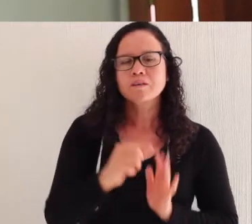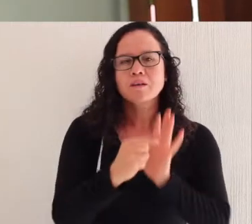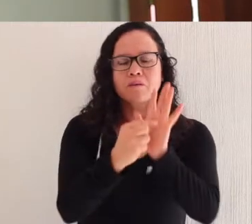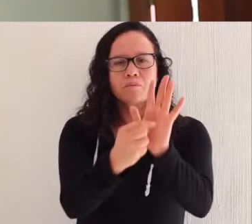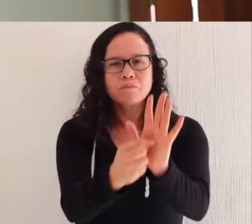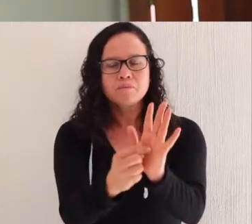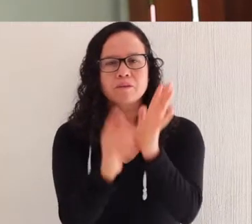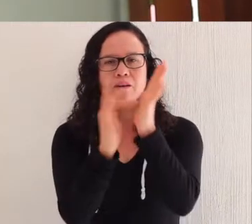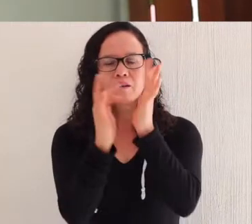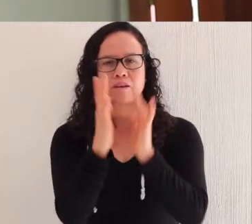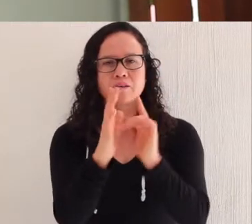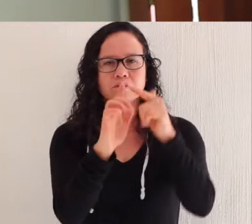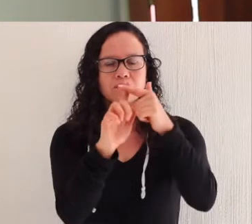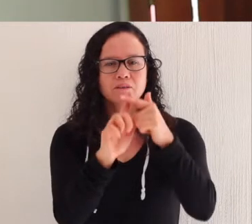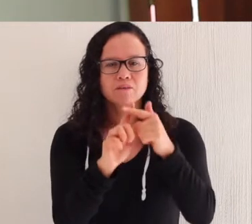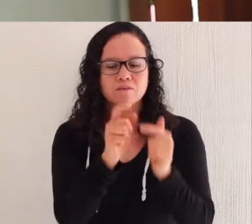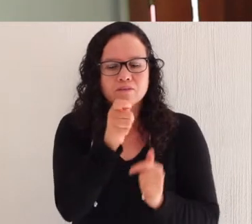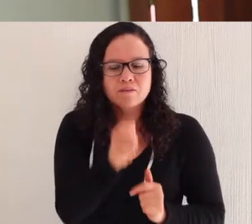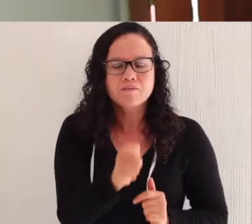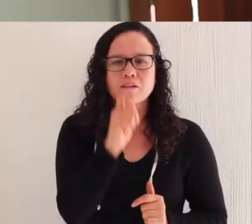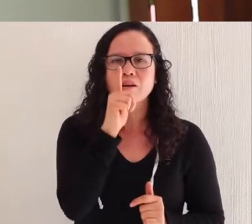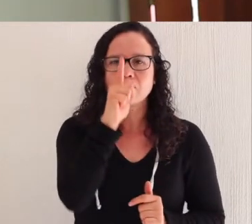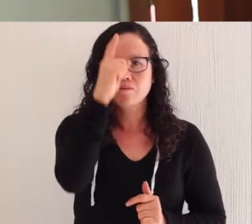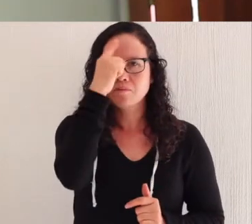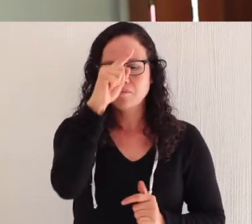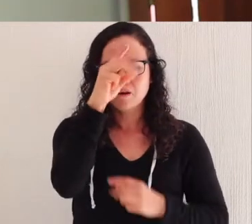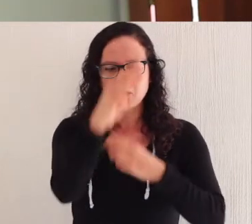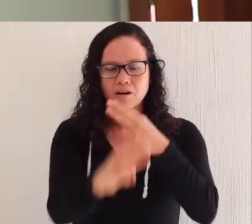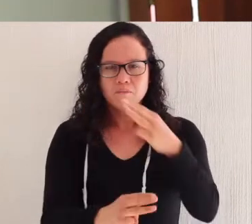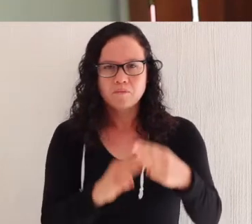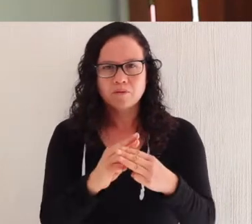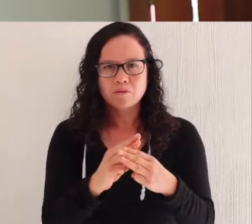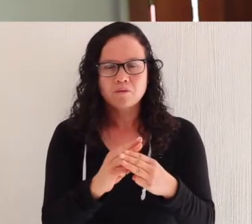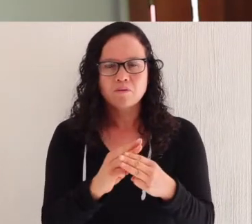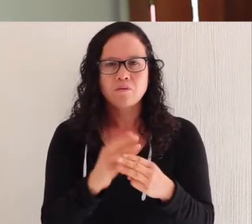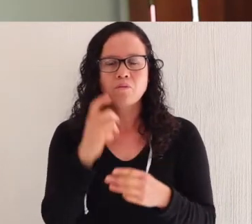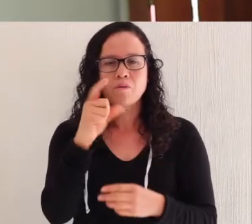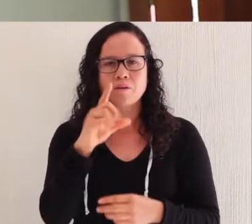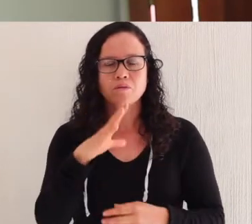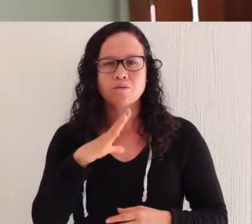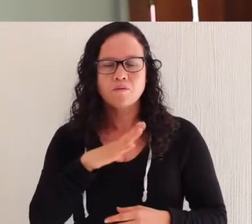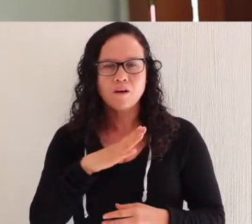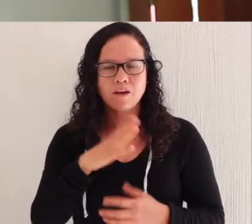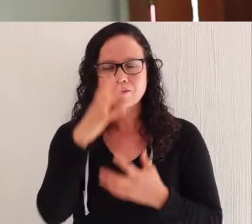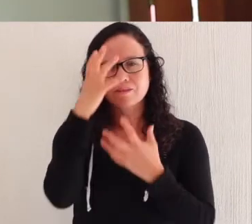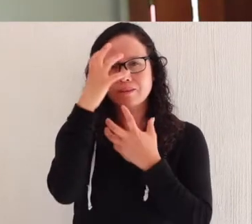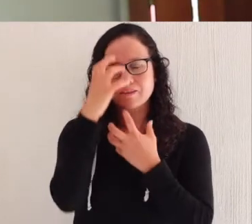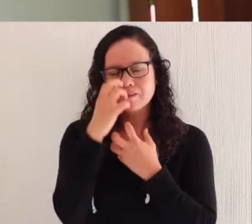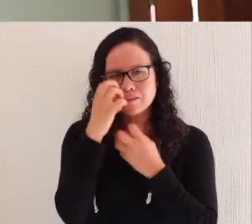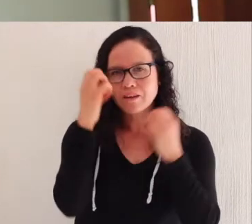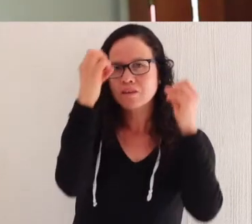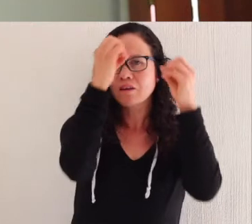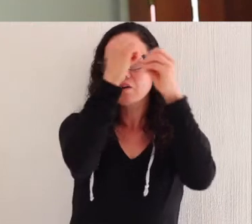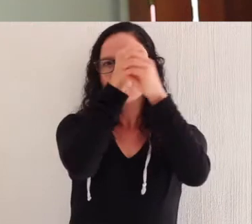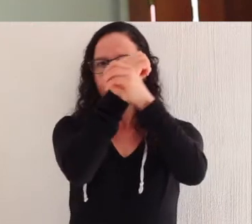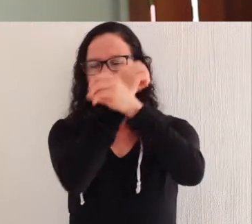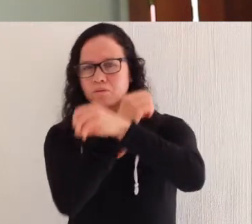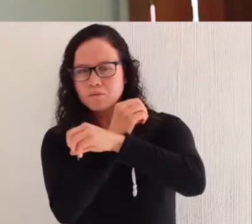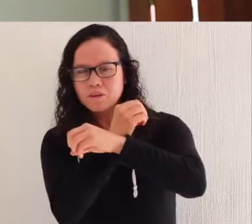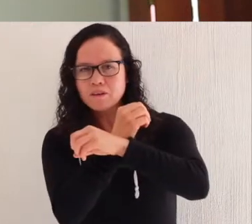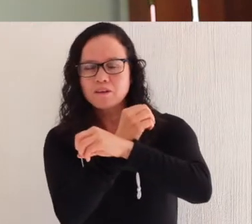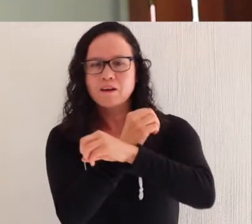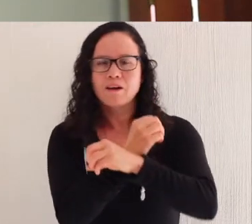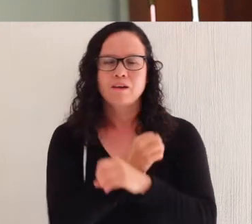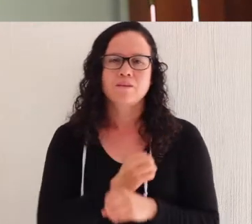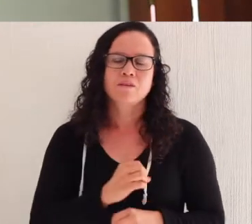que Cristo es la luz del mundo. Ante tantas sombras, oscuridades, tinieblas que pueda haber